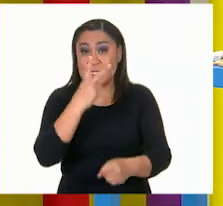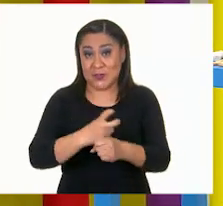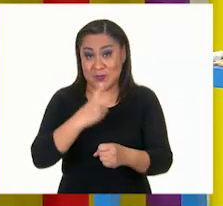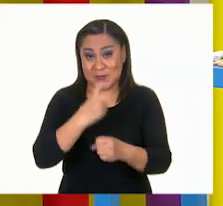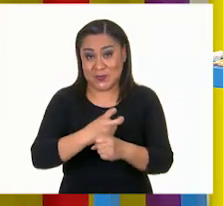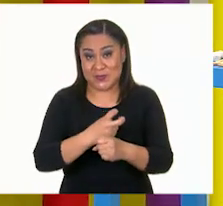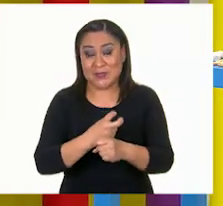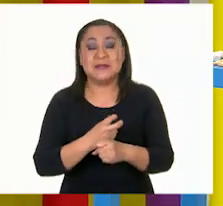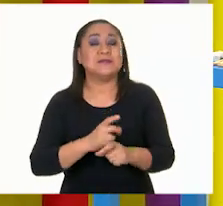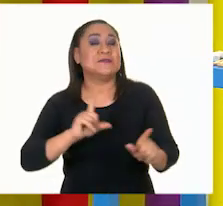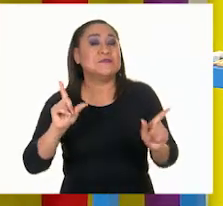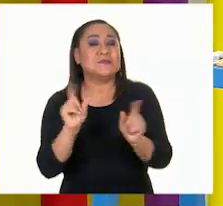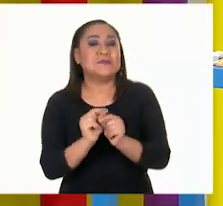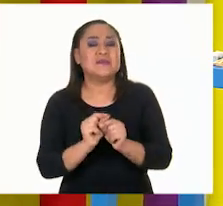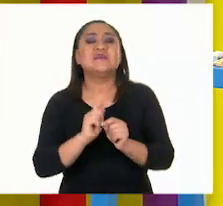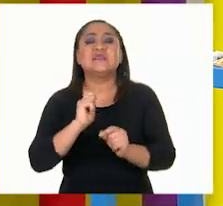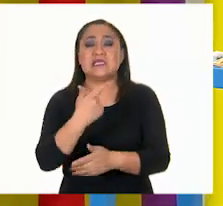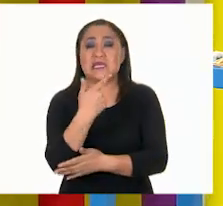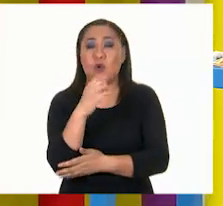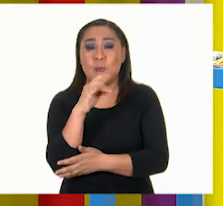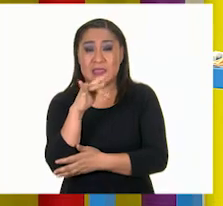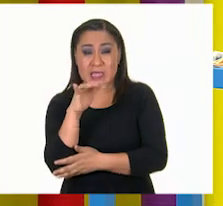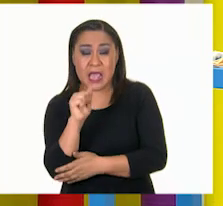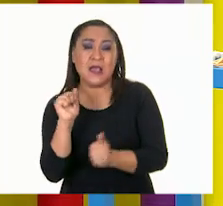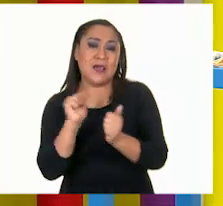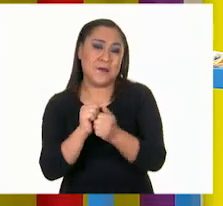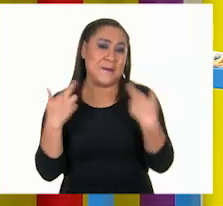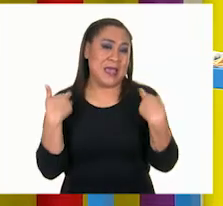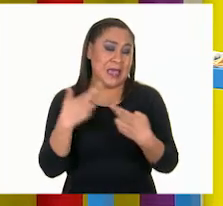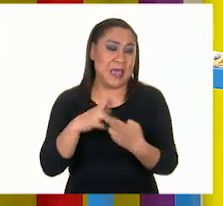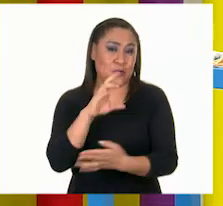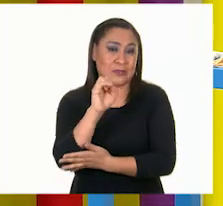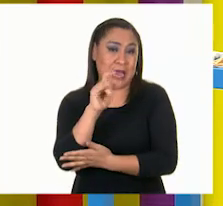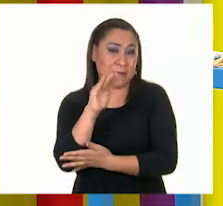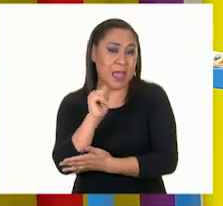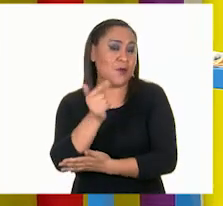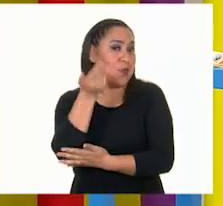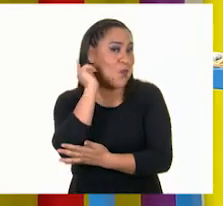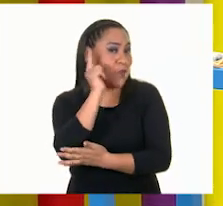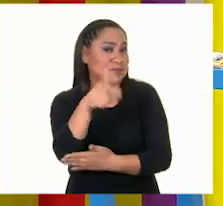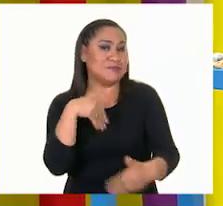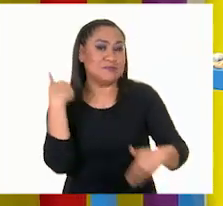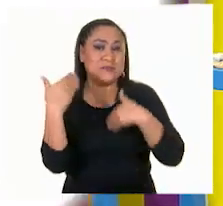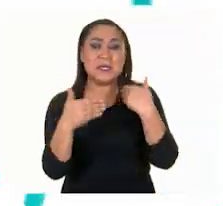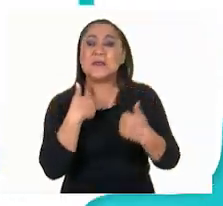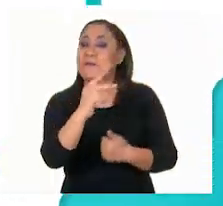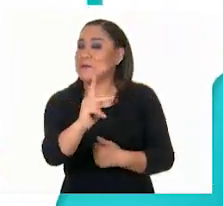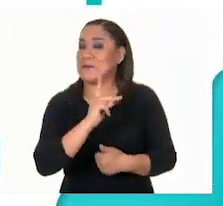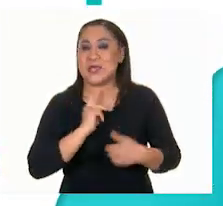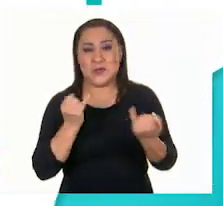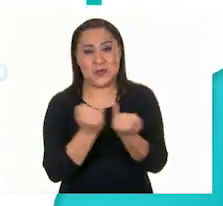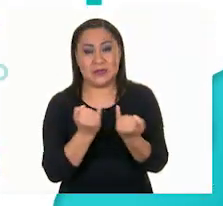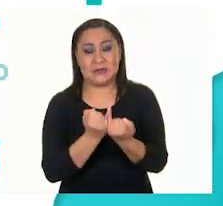de primaria. Esto se llamó Geometría con la maestra Rosalba. Esperemos que lo hayan disfrutado tanto como nosotros.